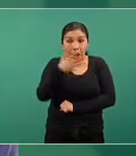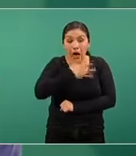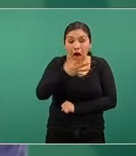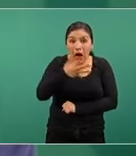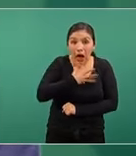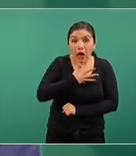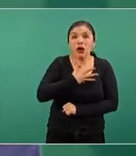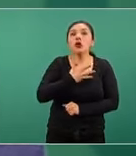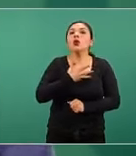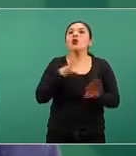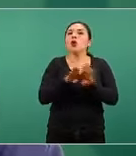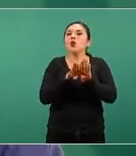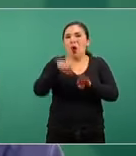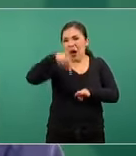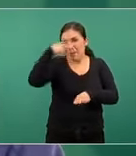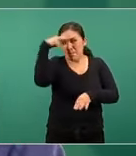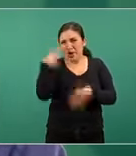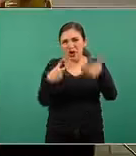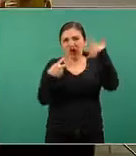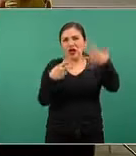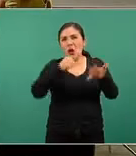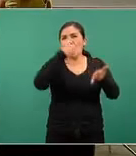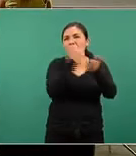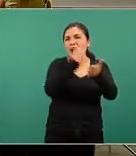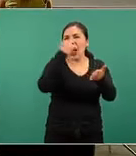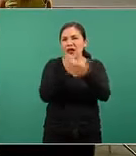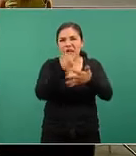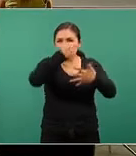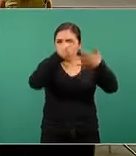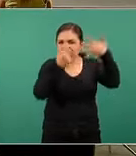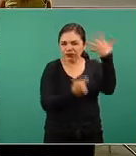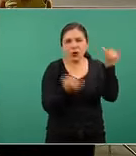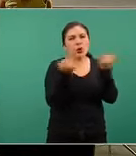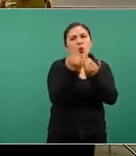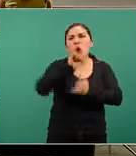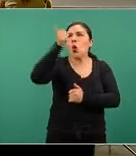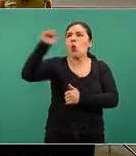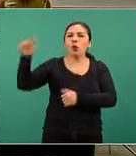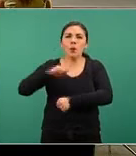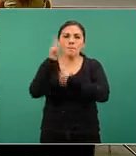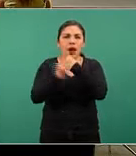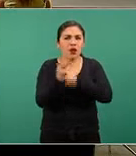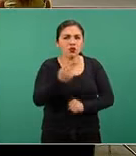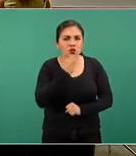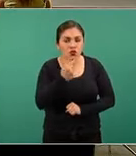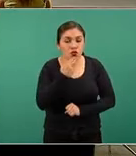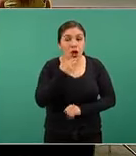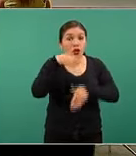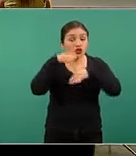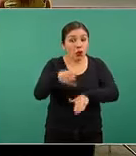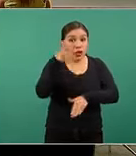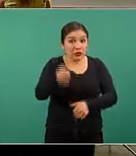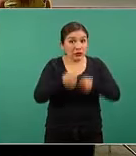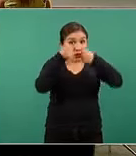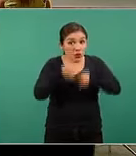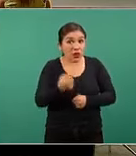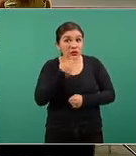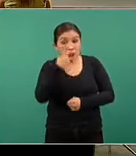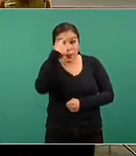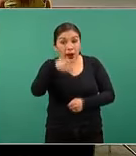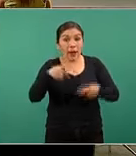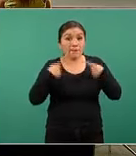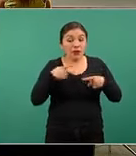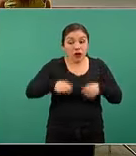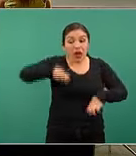incluidas las 5 que usamos en México que también se usan en muchos países sobre esta seguridad y eficacia en personas